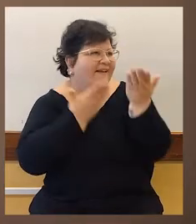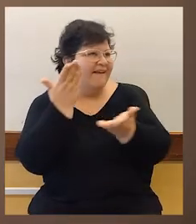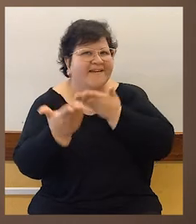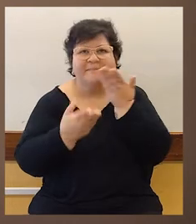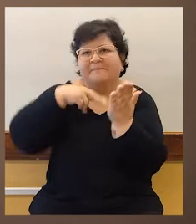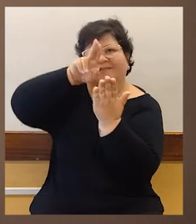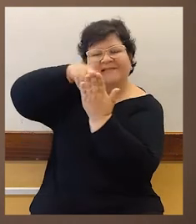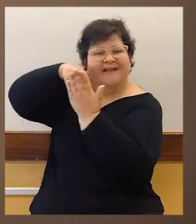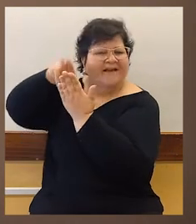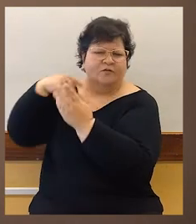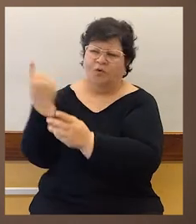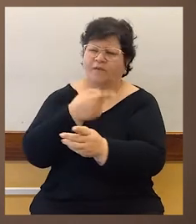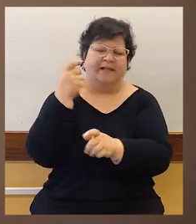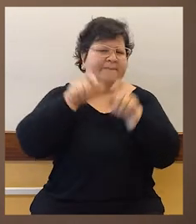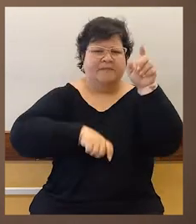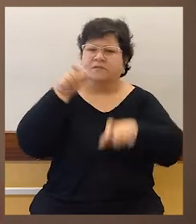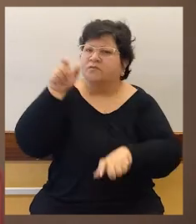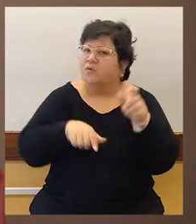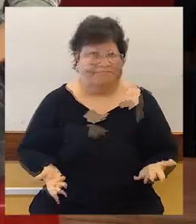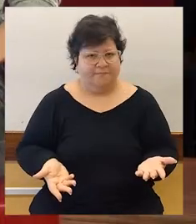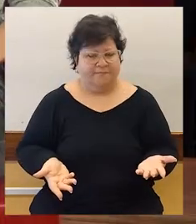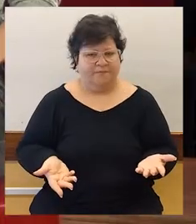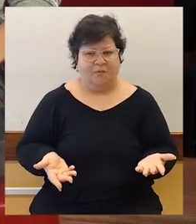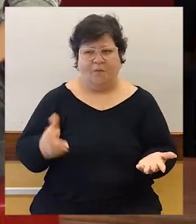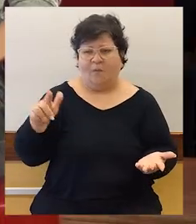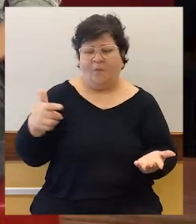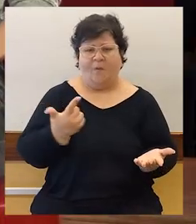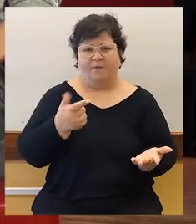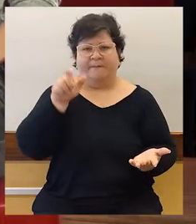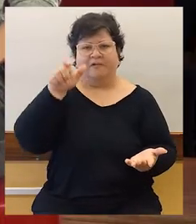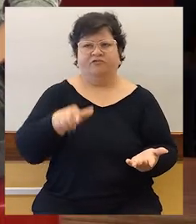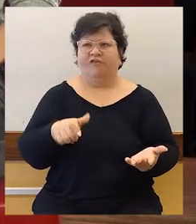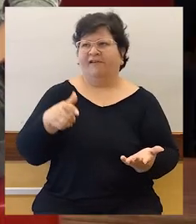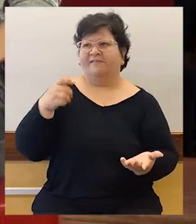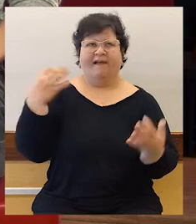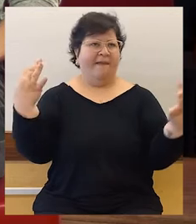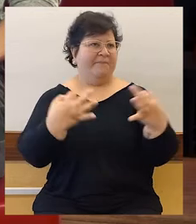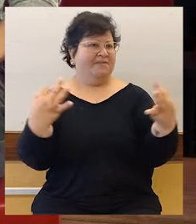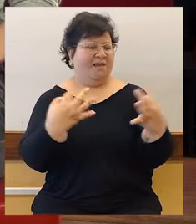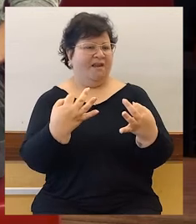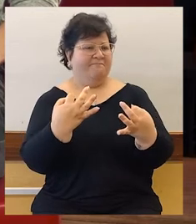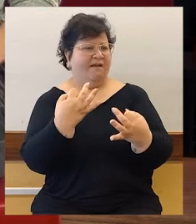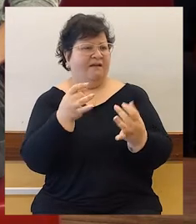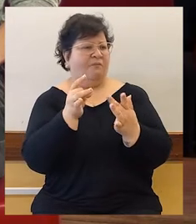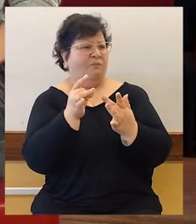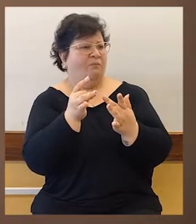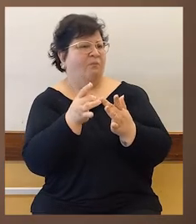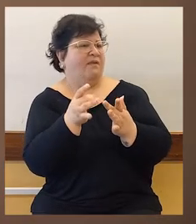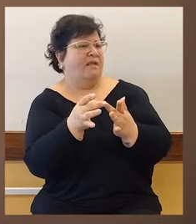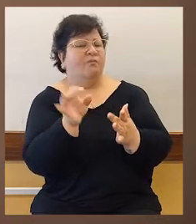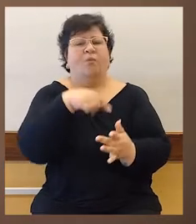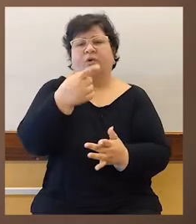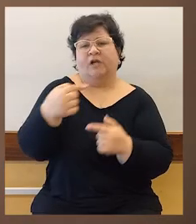todas las personas lo podemos hacer. No hay nadie que esté específicamente dotado para tal cualidad o tal otra.